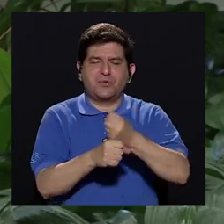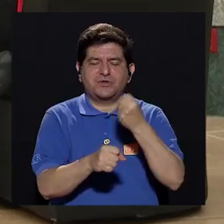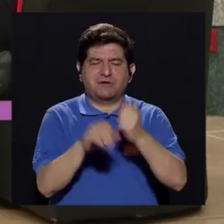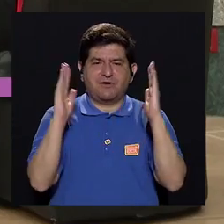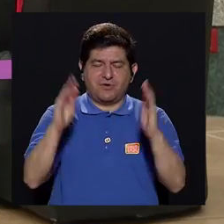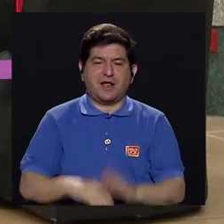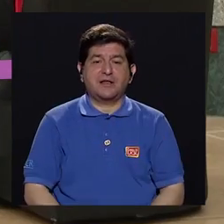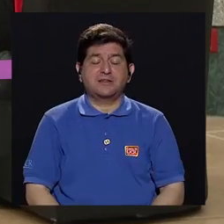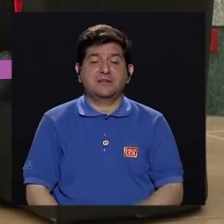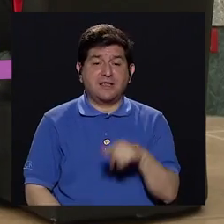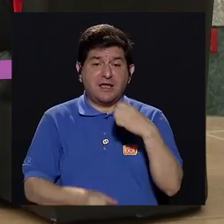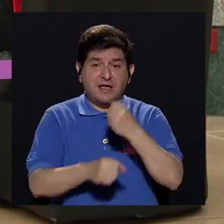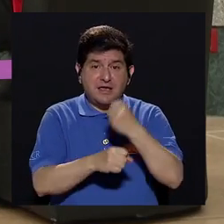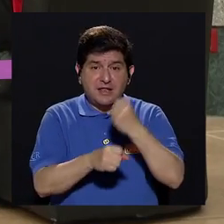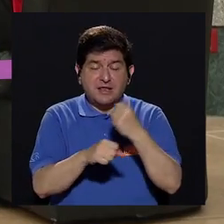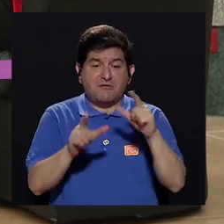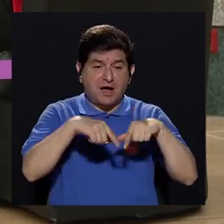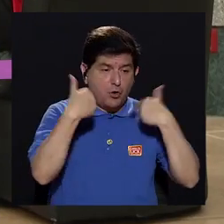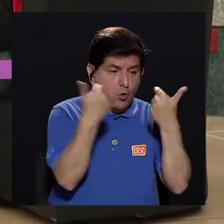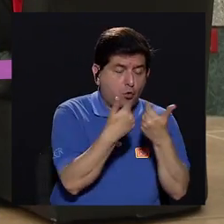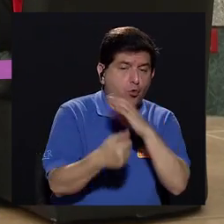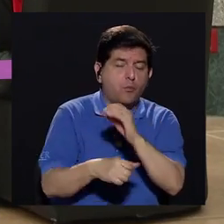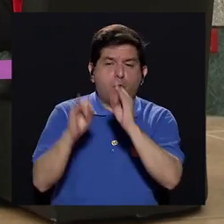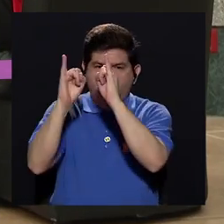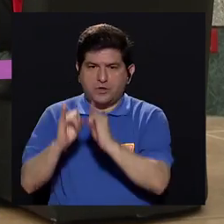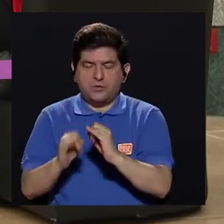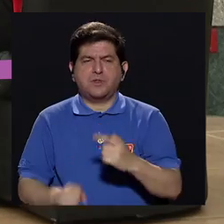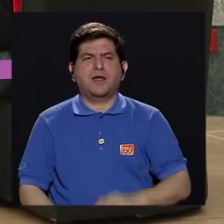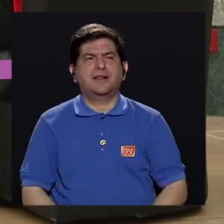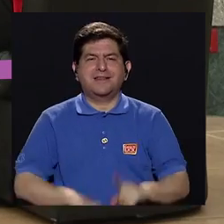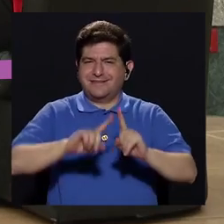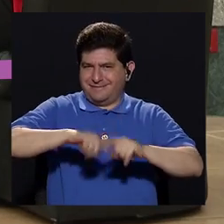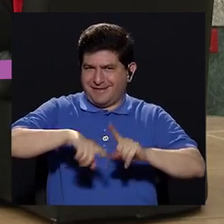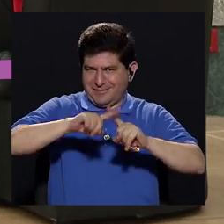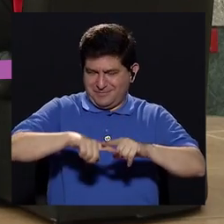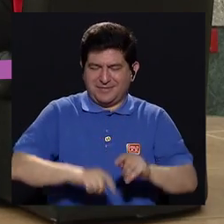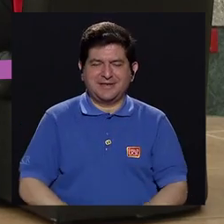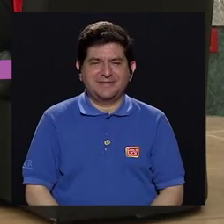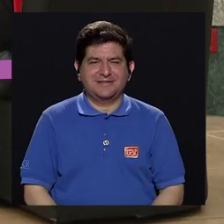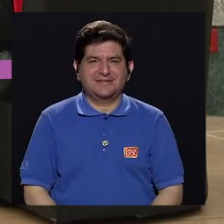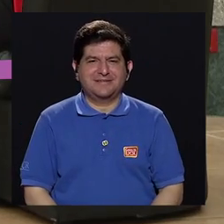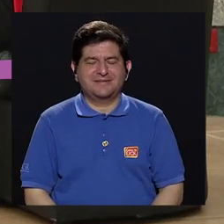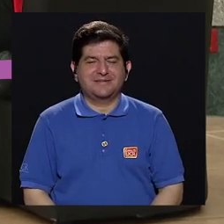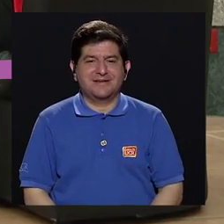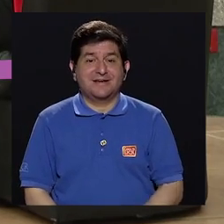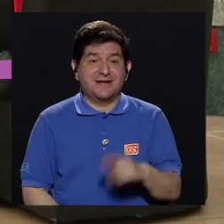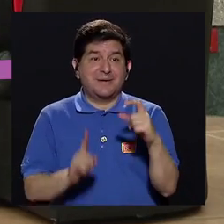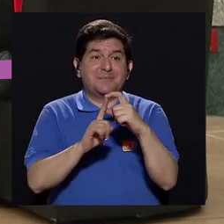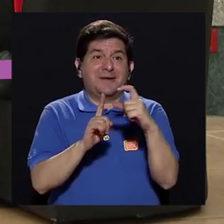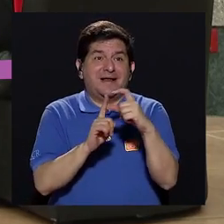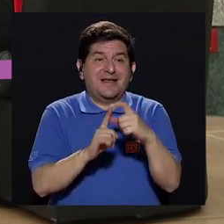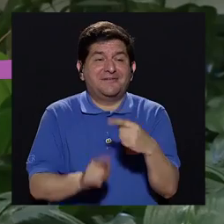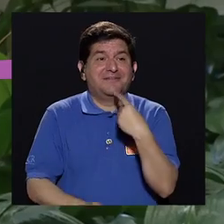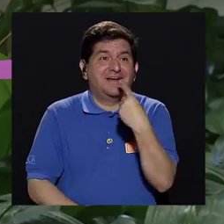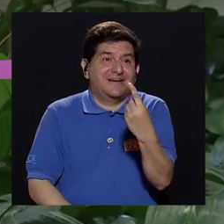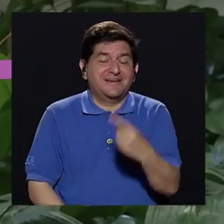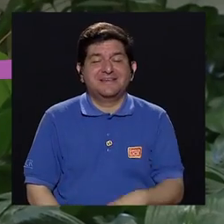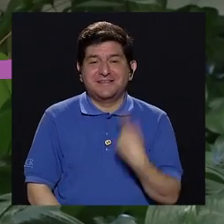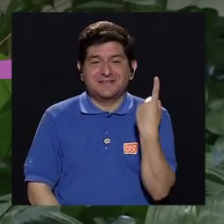grande. las sesiones son grupales o individuales? Depende. Yo he tenido la oportunidad la palabra preferida de los terapeutas depende.